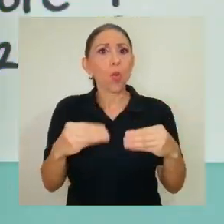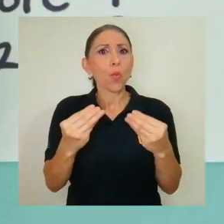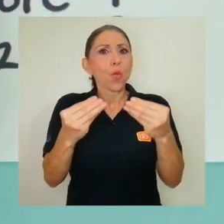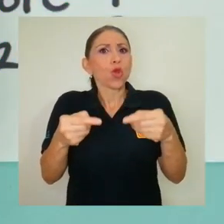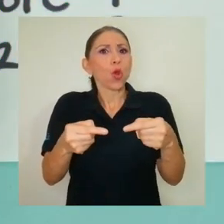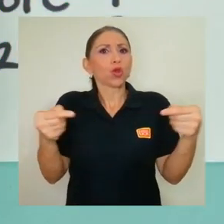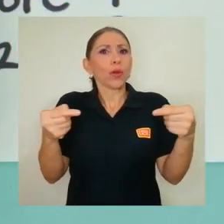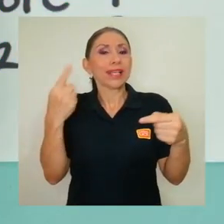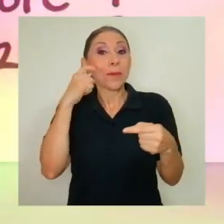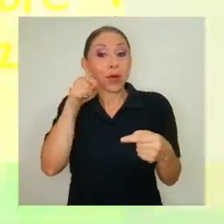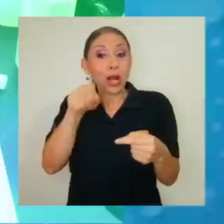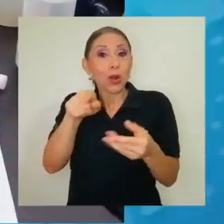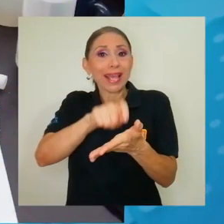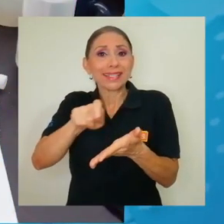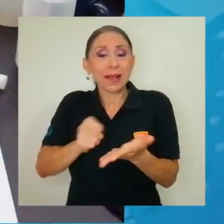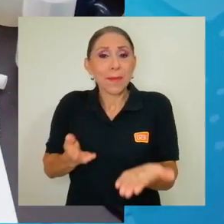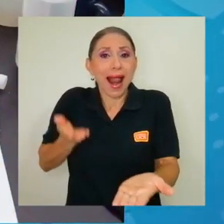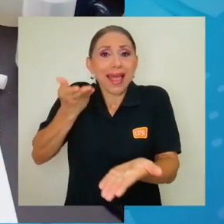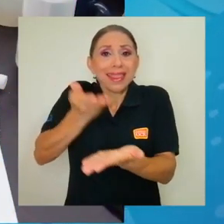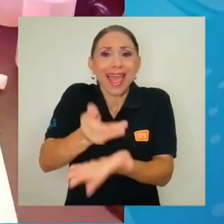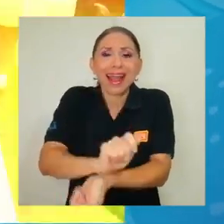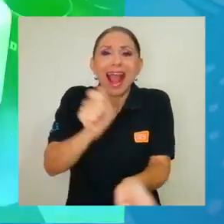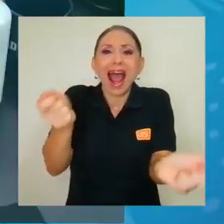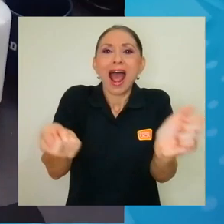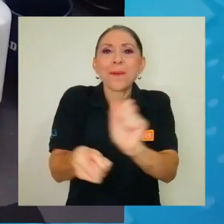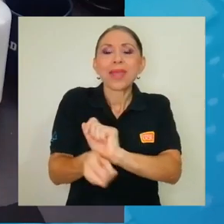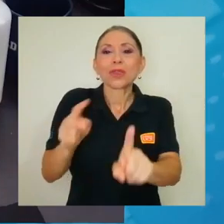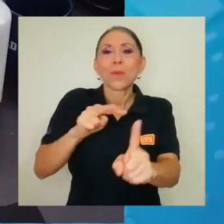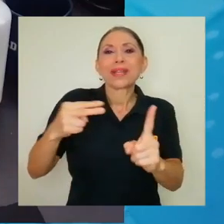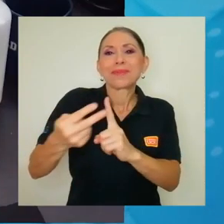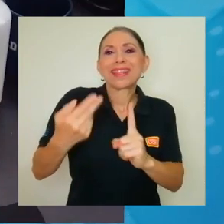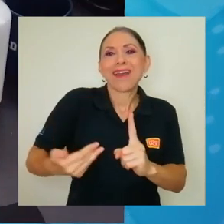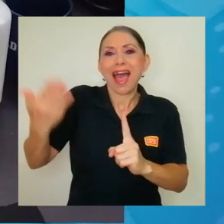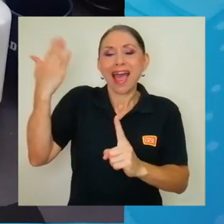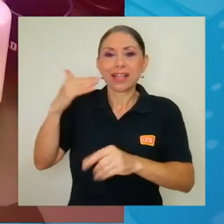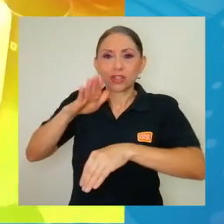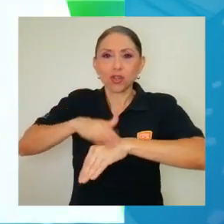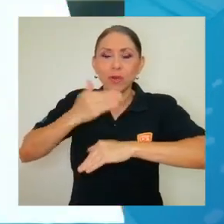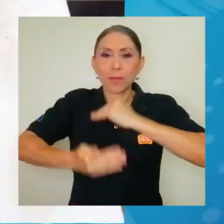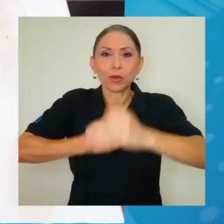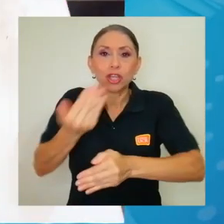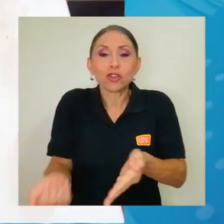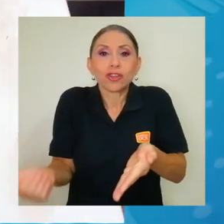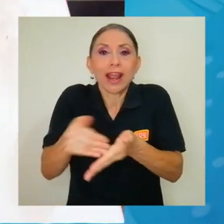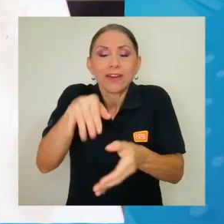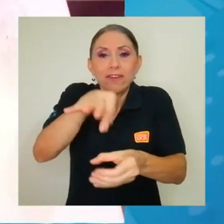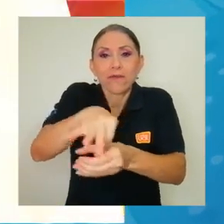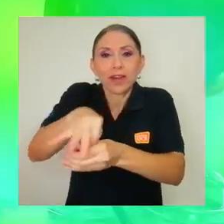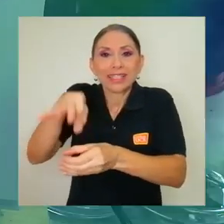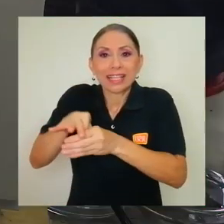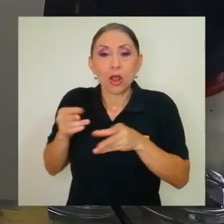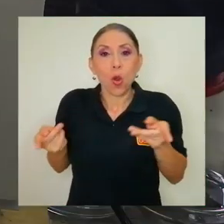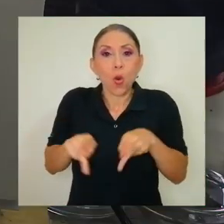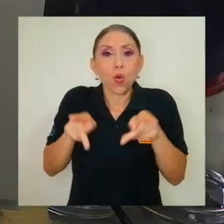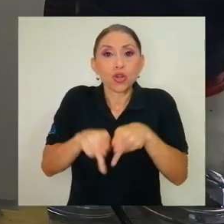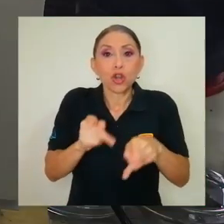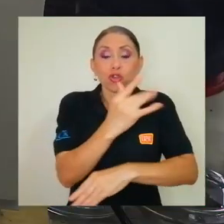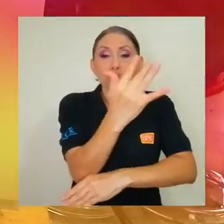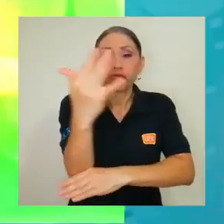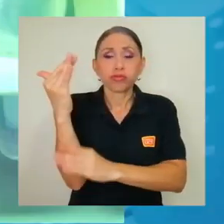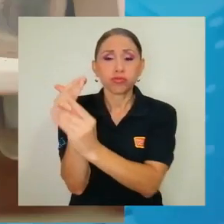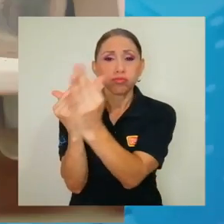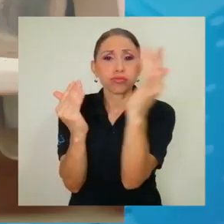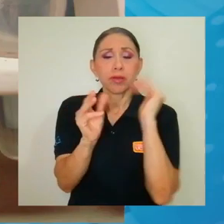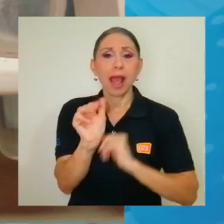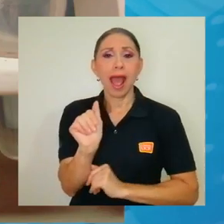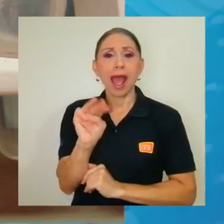porque lo que plantea está cambiando la perspectiva que se tenía sobre los procesos de reforestación ocurridos en la